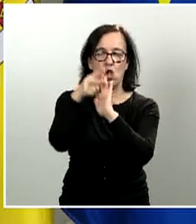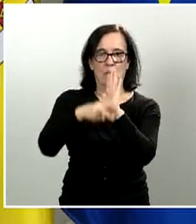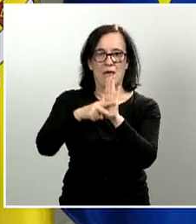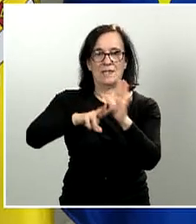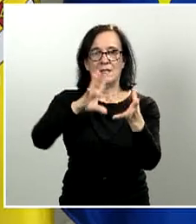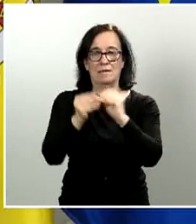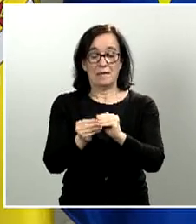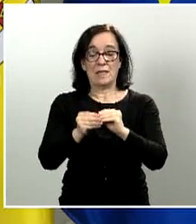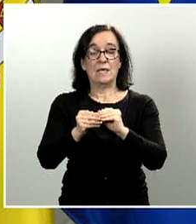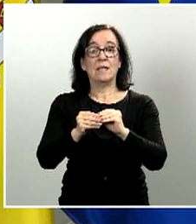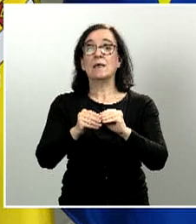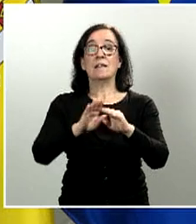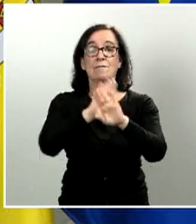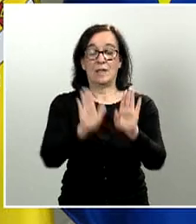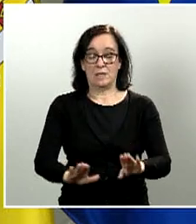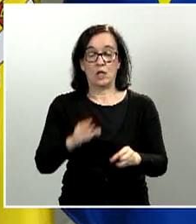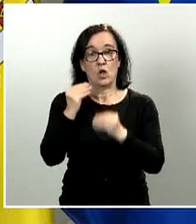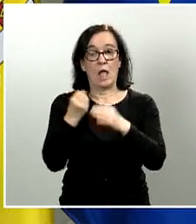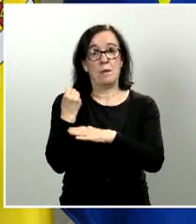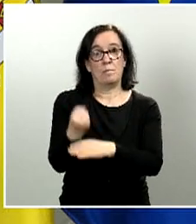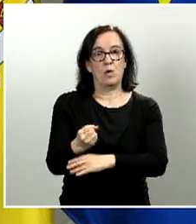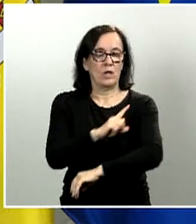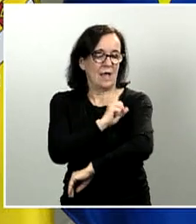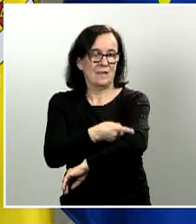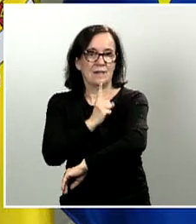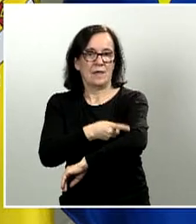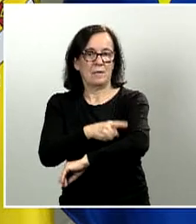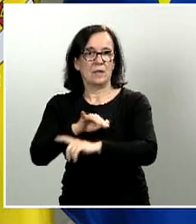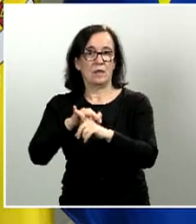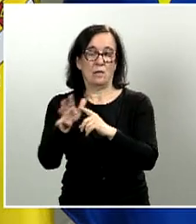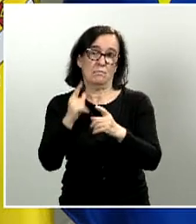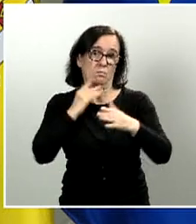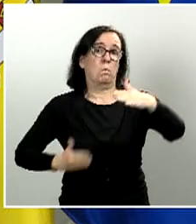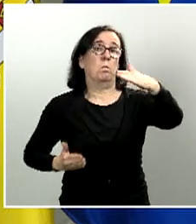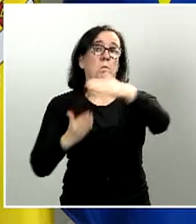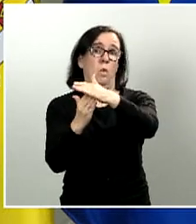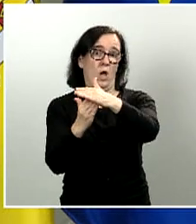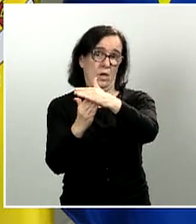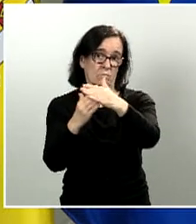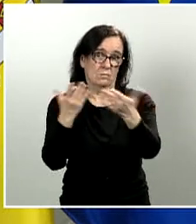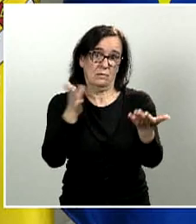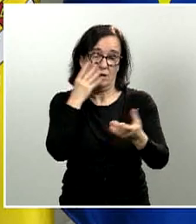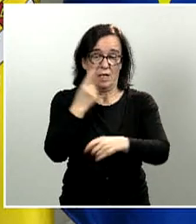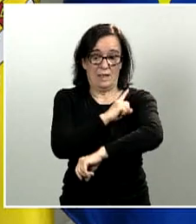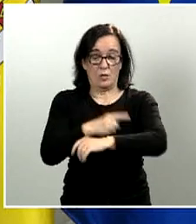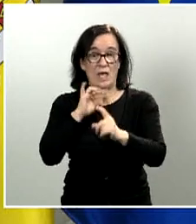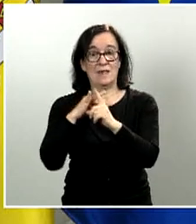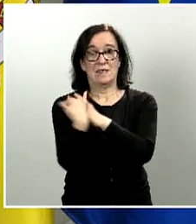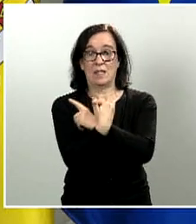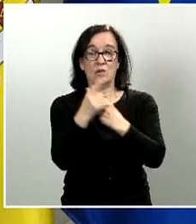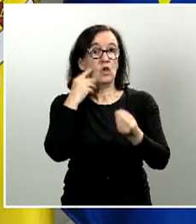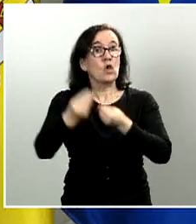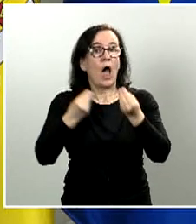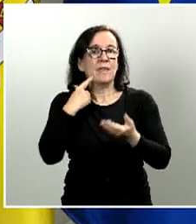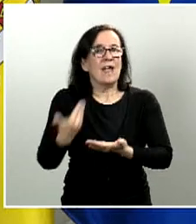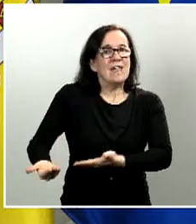finalmente, con el fin de apoyar el deporte en un contexto de paralización de su actividad y la situación en la que no se generan ingresos durante